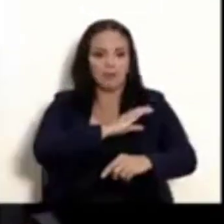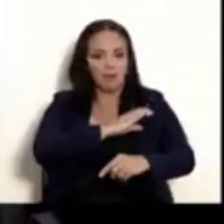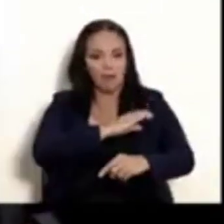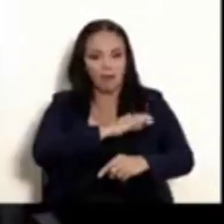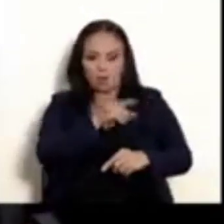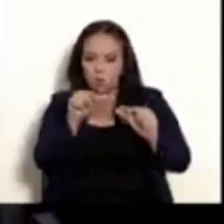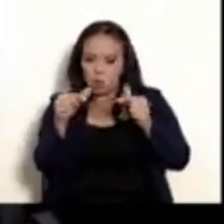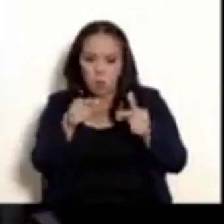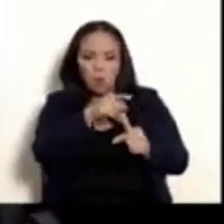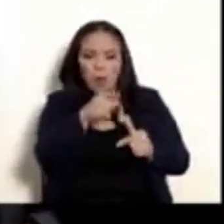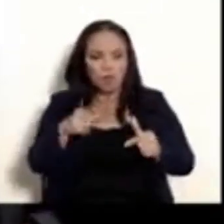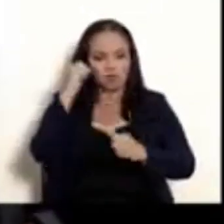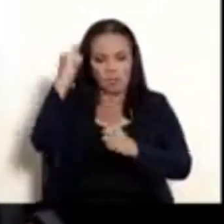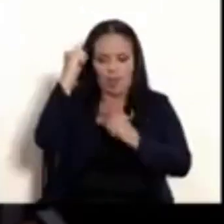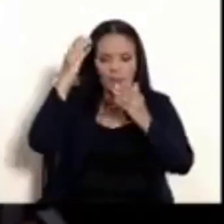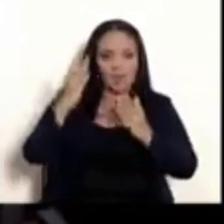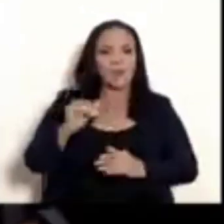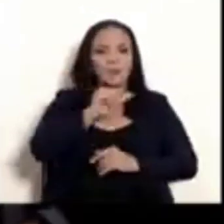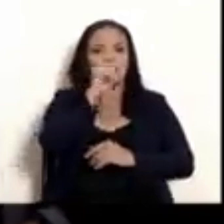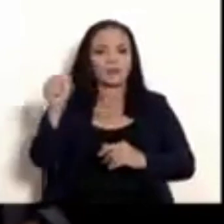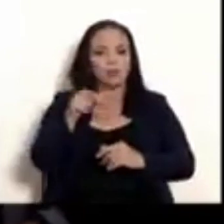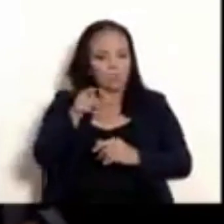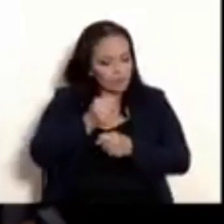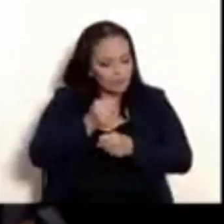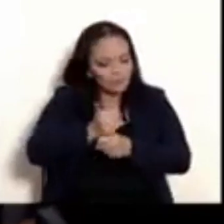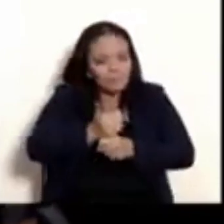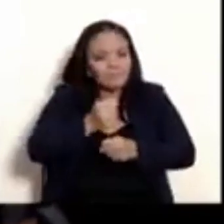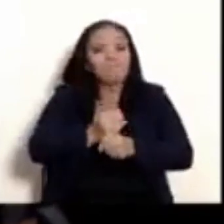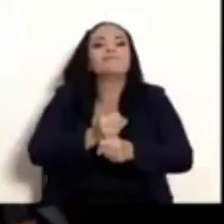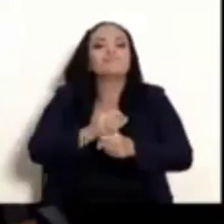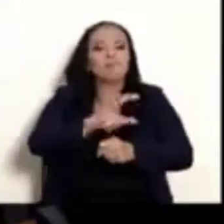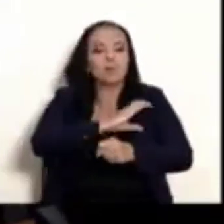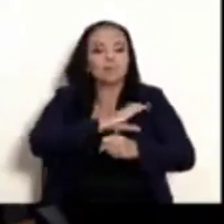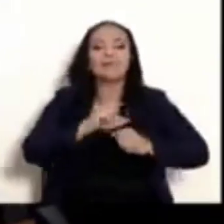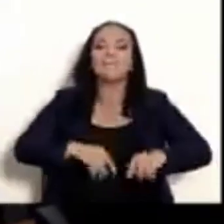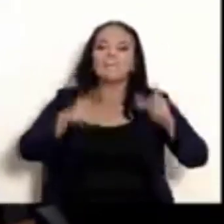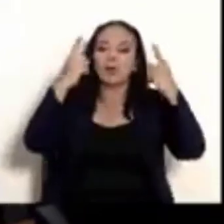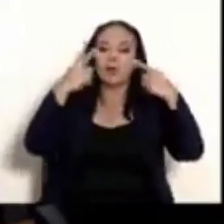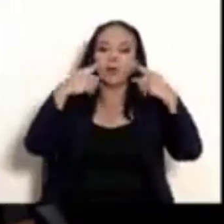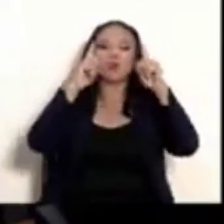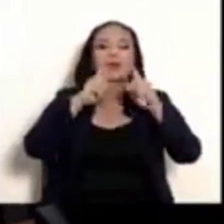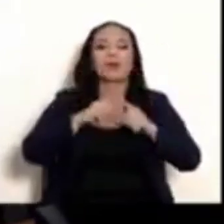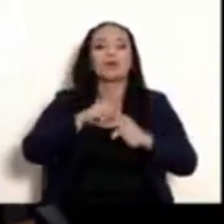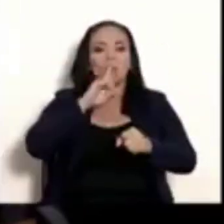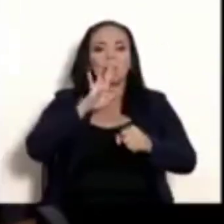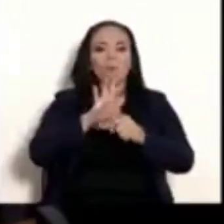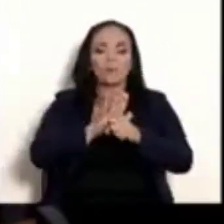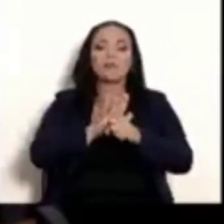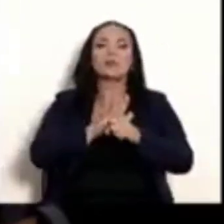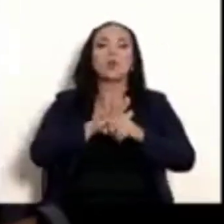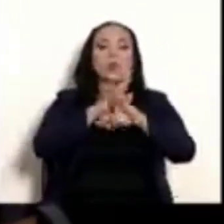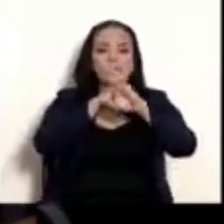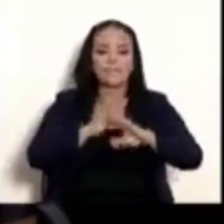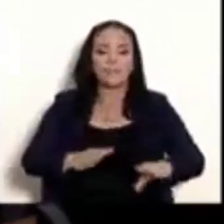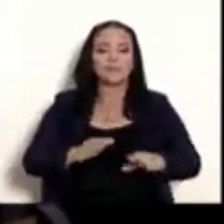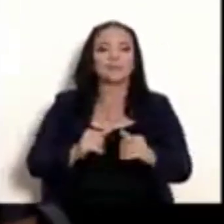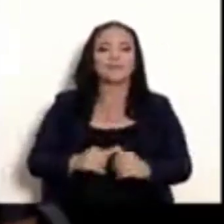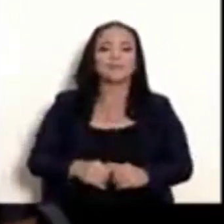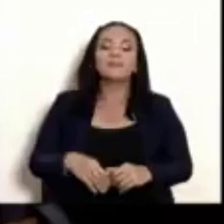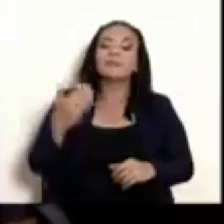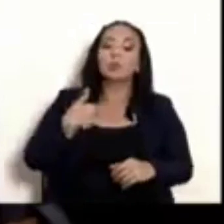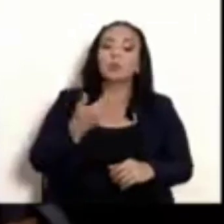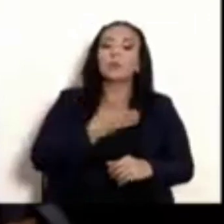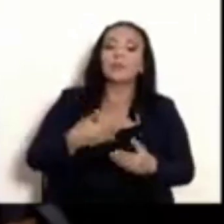acciones contundentes de parte de la policía para recuperar el compromiso de la paz. Señor presidente,